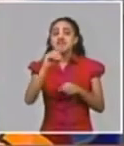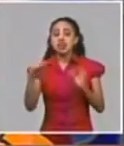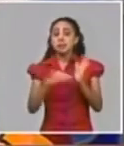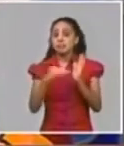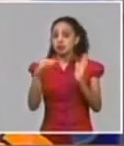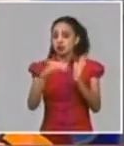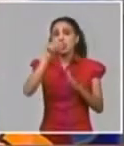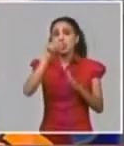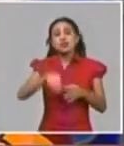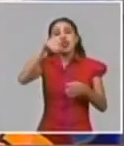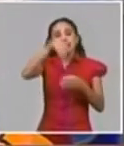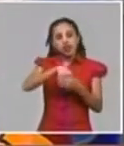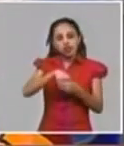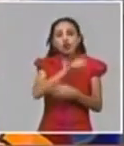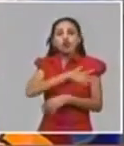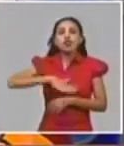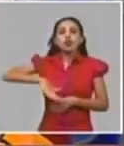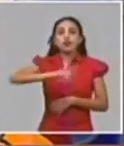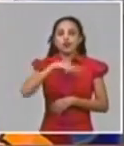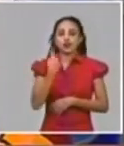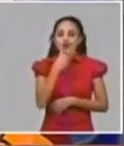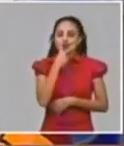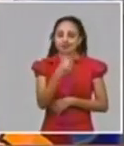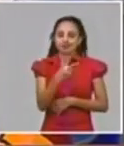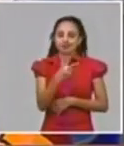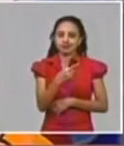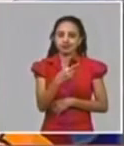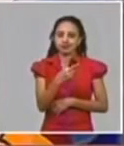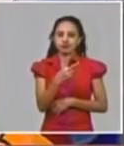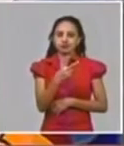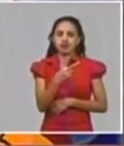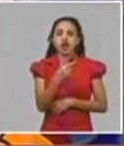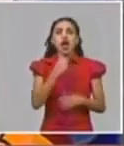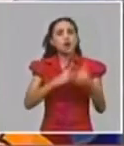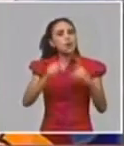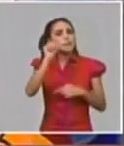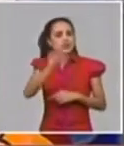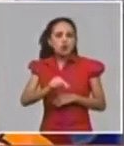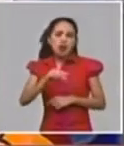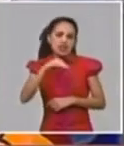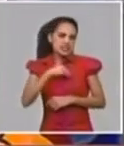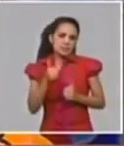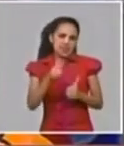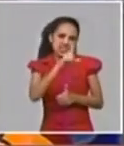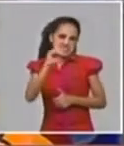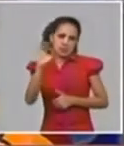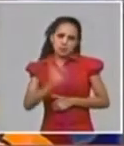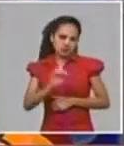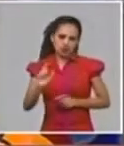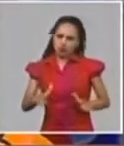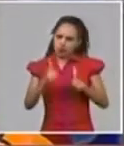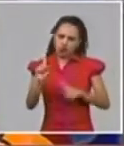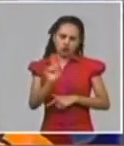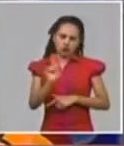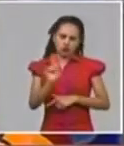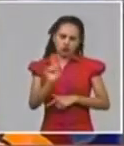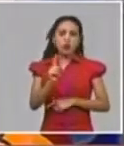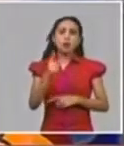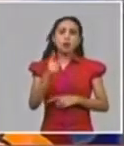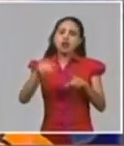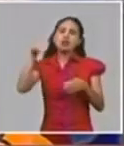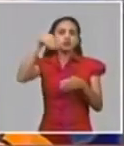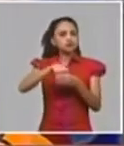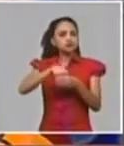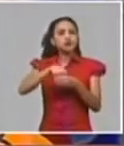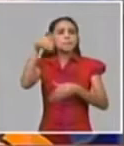insatisfacciones aún con defectos que pueden estar vinculados a esta tecnología en la cual participan trabajadores de